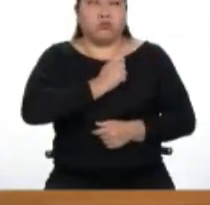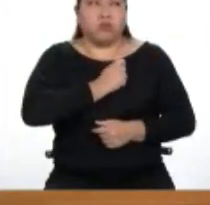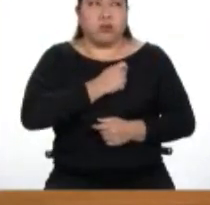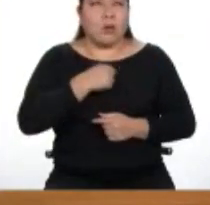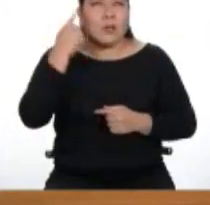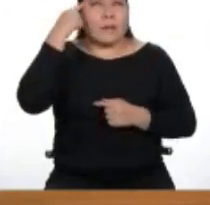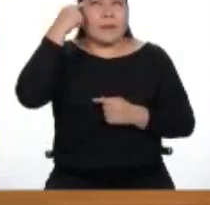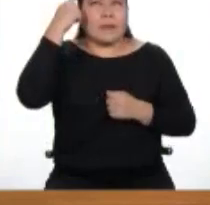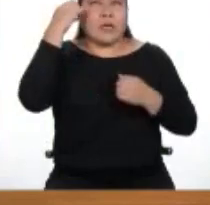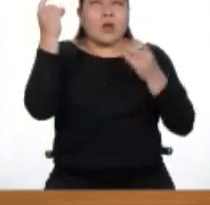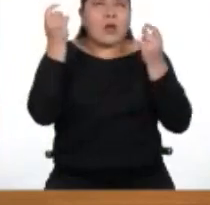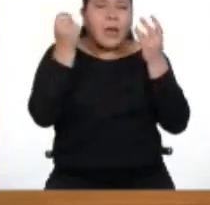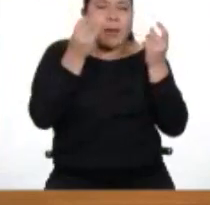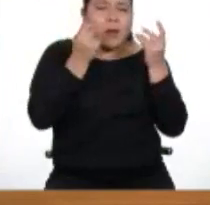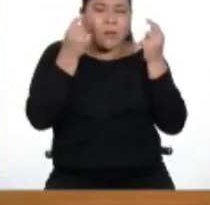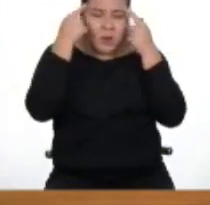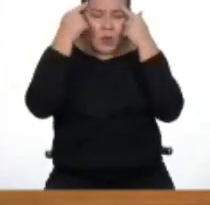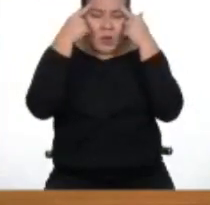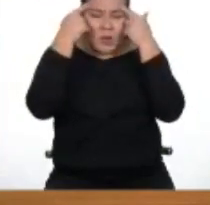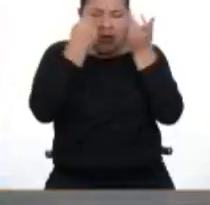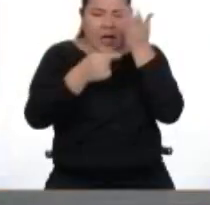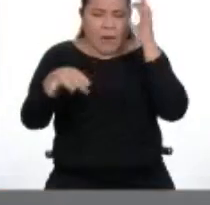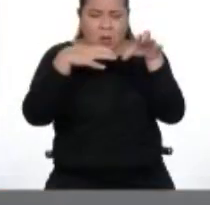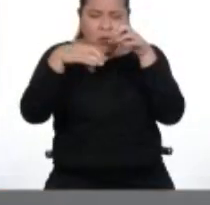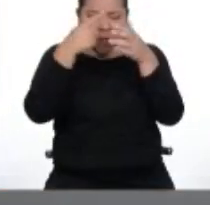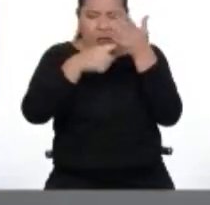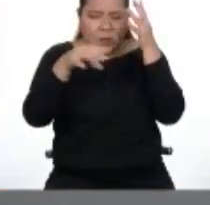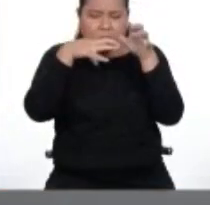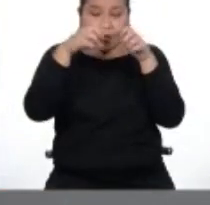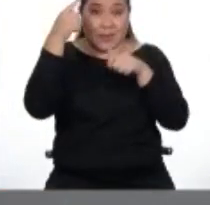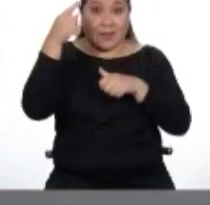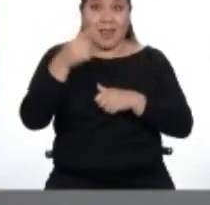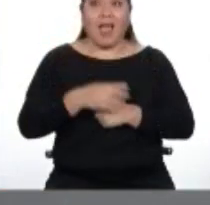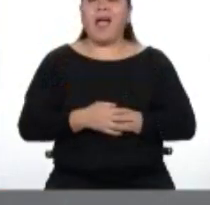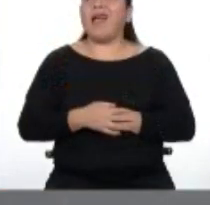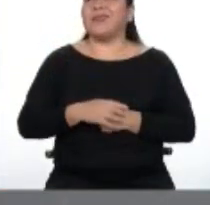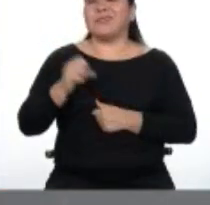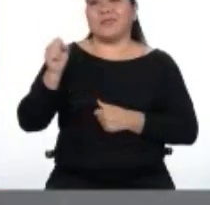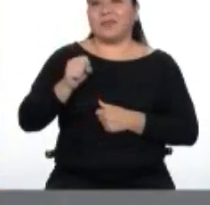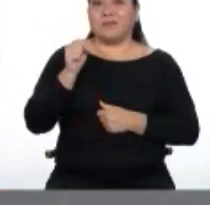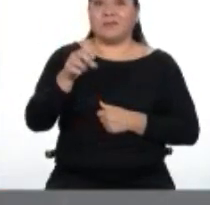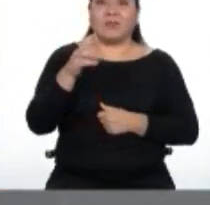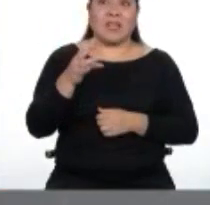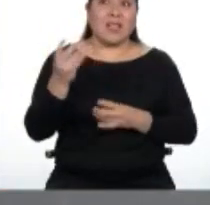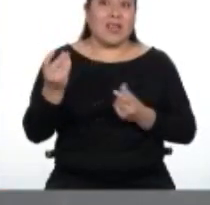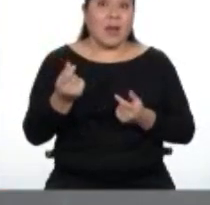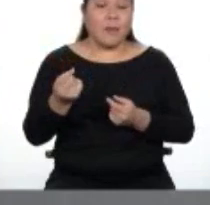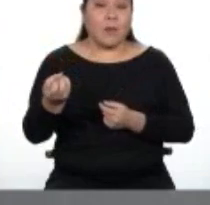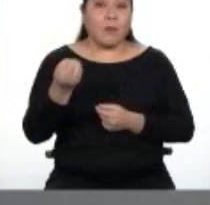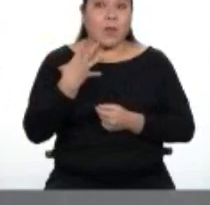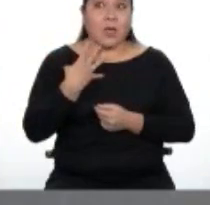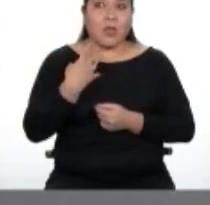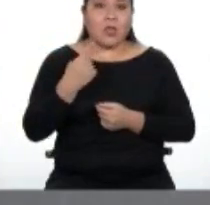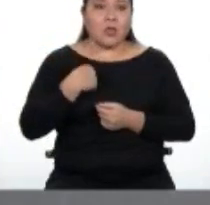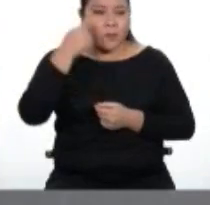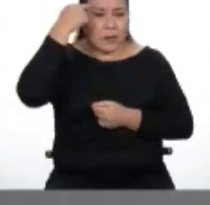velocidad de análisis y respuesta ante dicha situación. Es verdad. Apenas lo dijeron, yo me puse a buscar